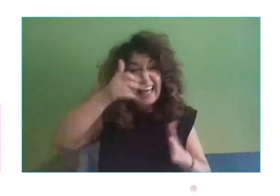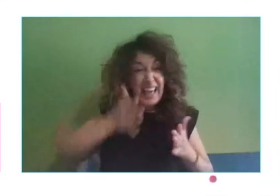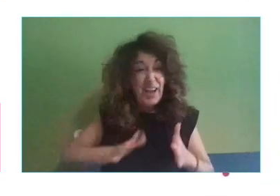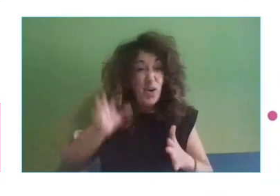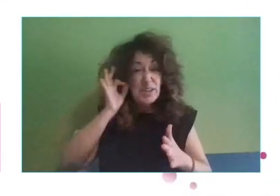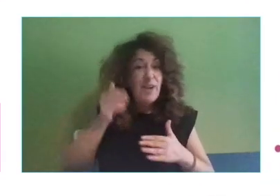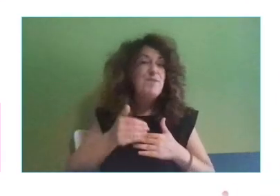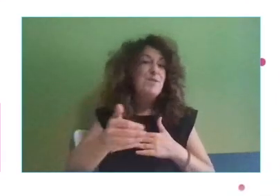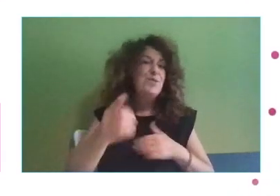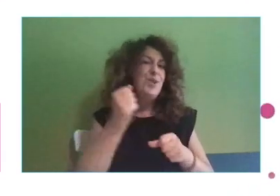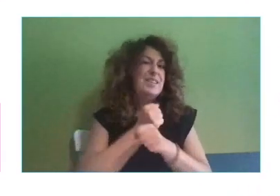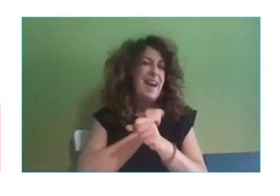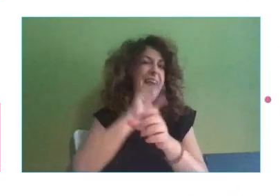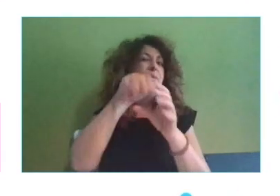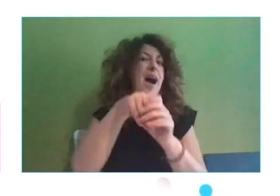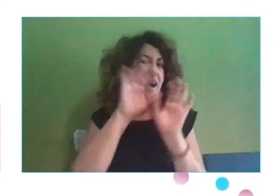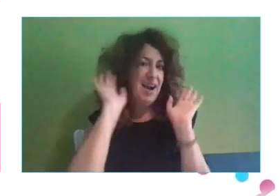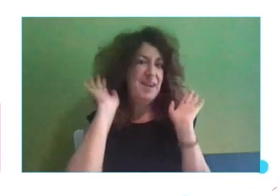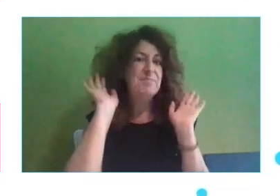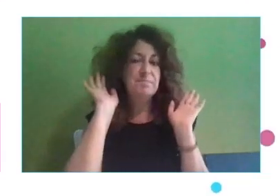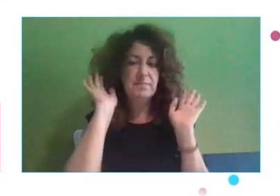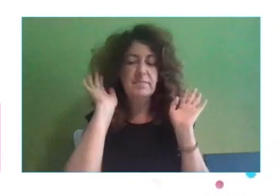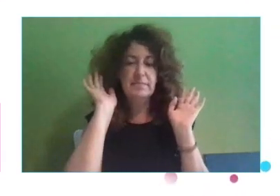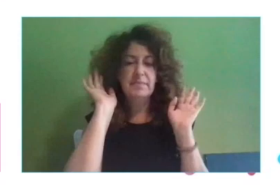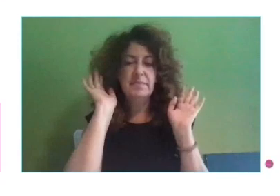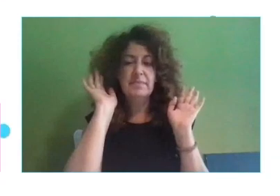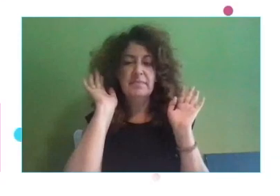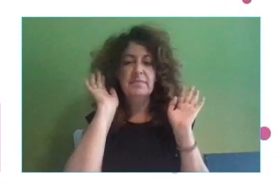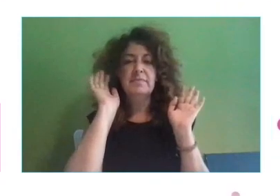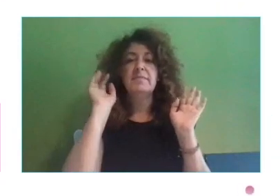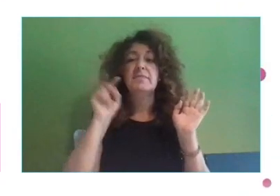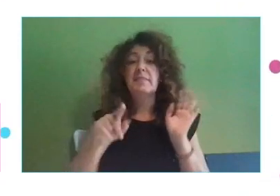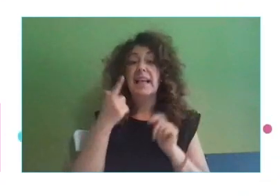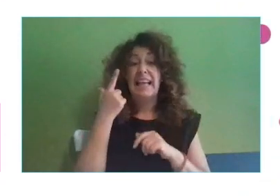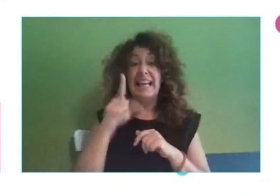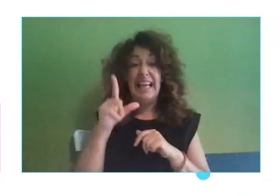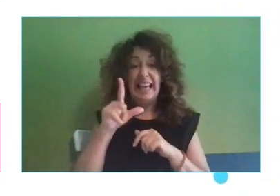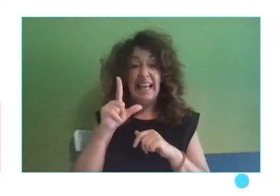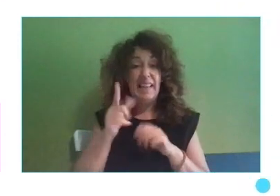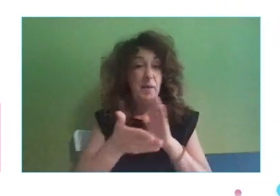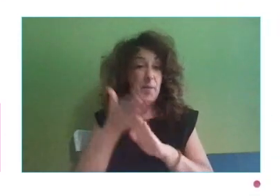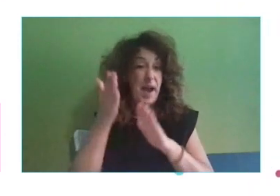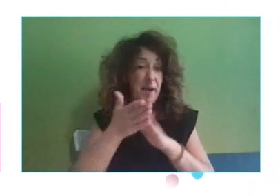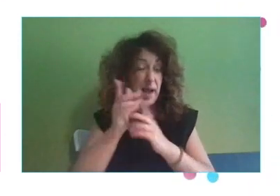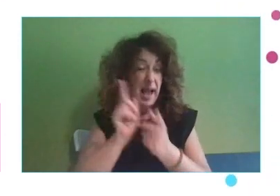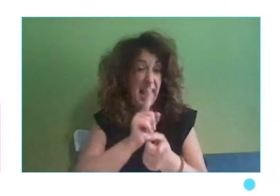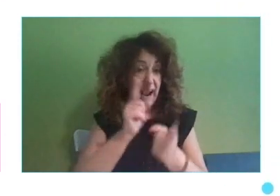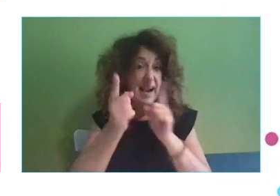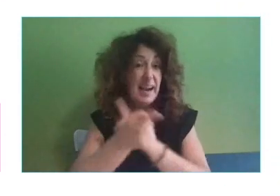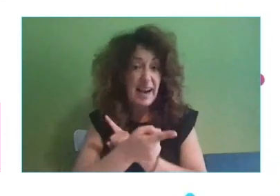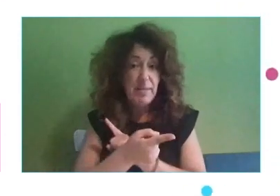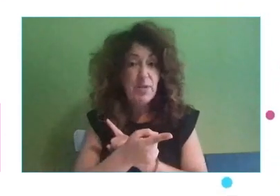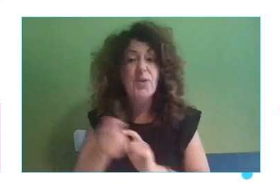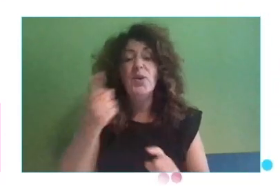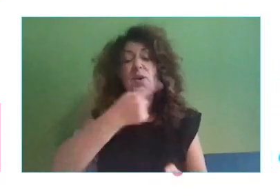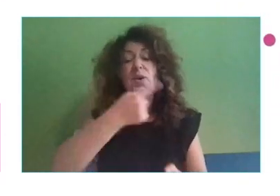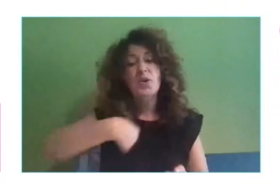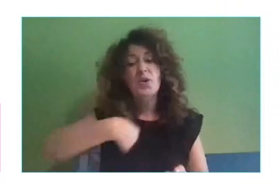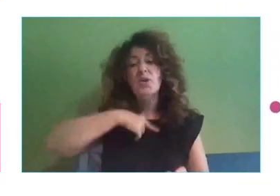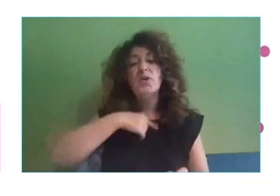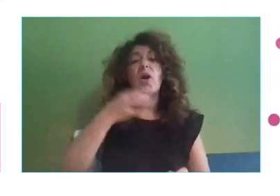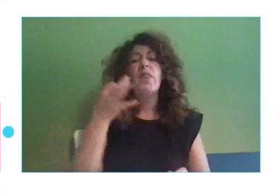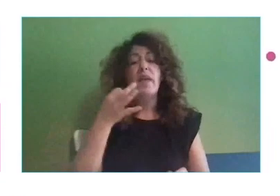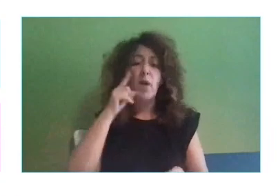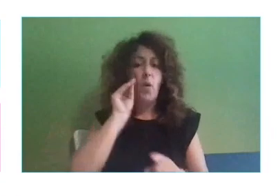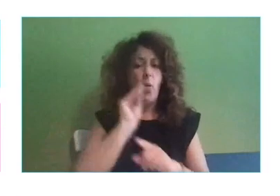haciendo y nosotros no nos damos cuenta. Bueno, si LinkedIn se mueve hacia ese lugar, tenemos que tener mucho cuidado, ¿no? O mucha